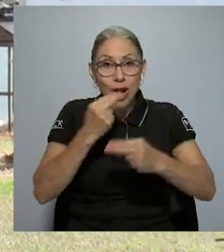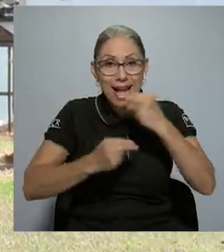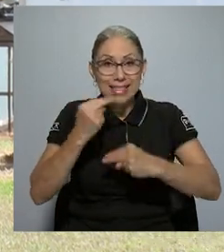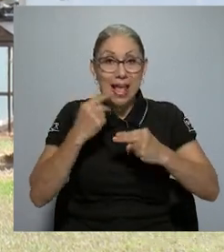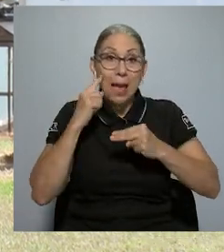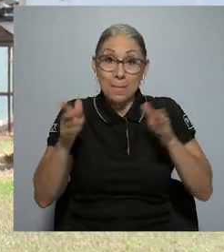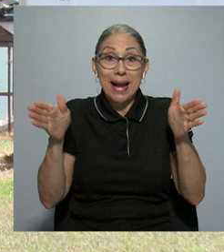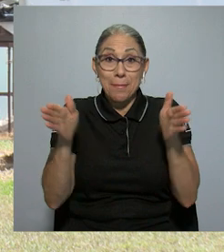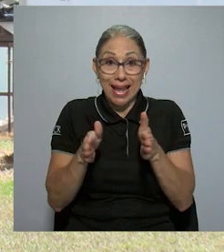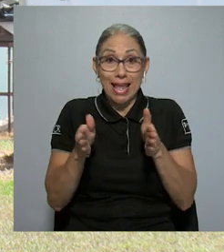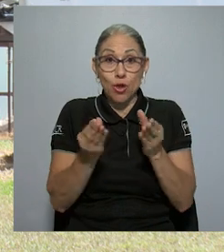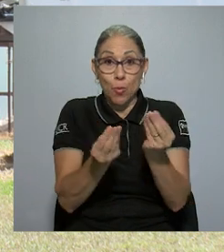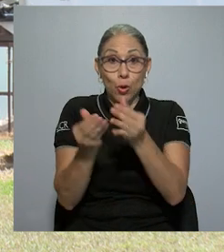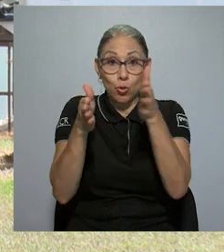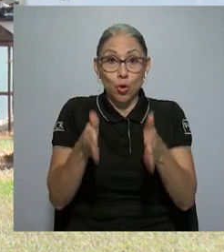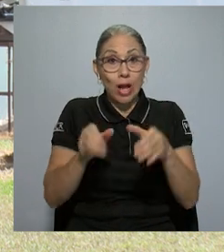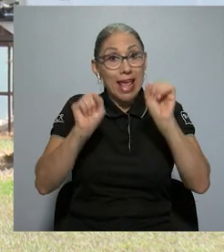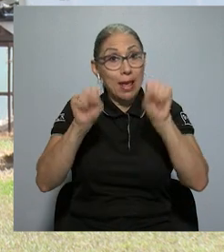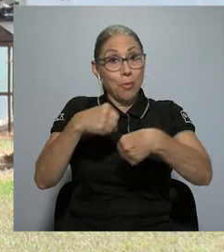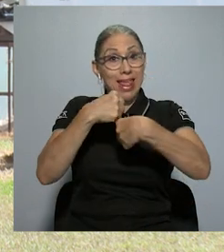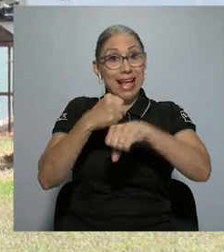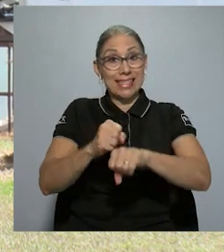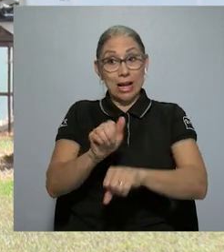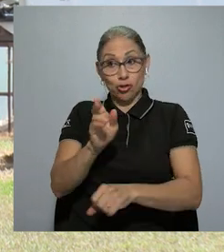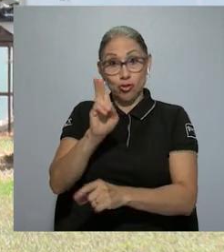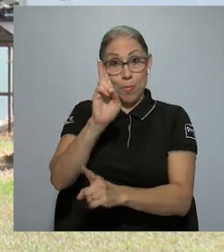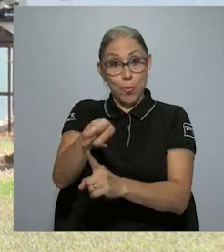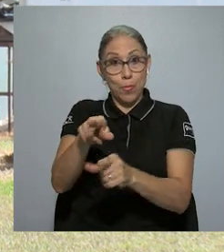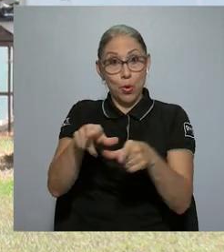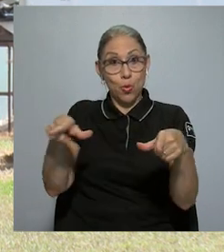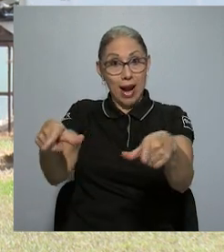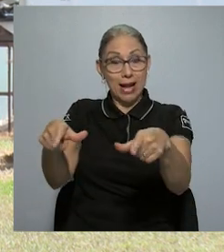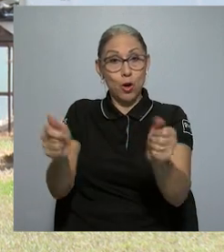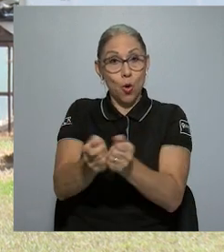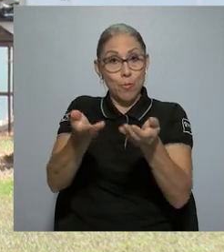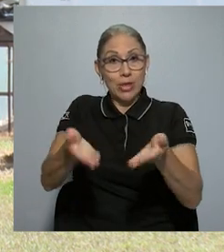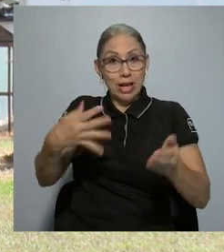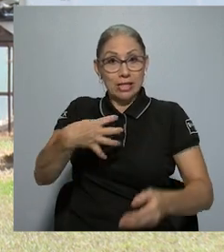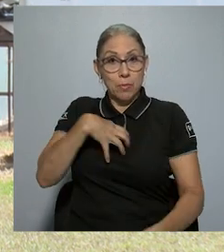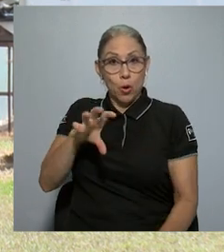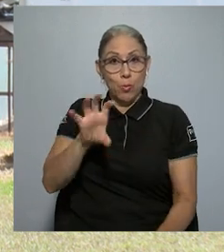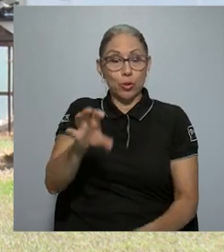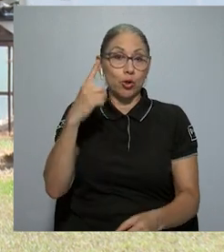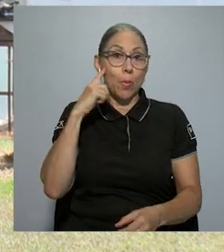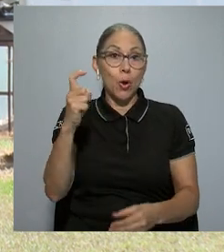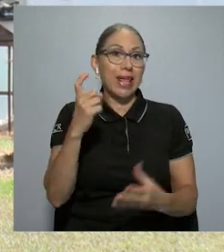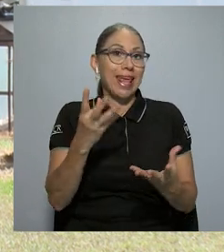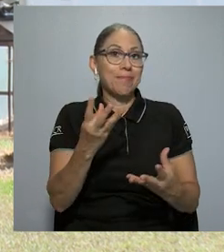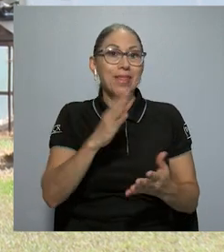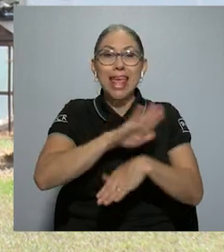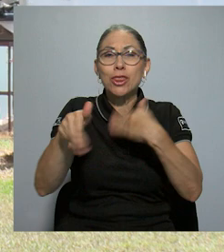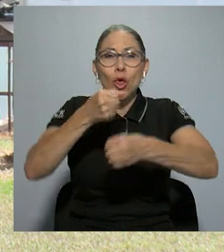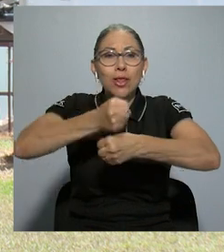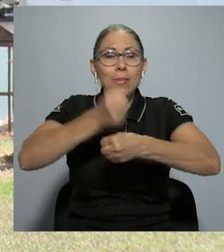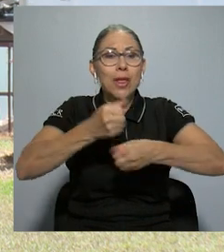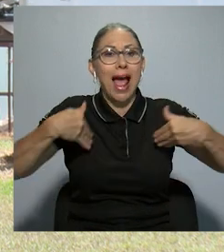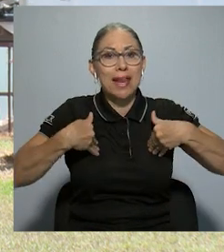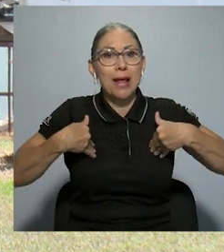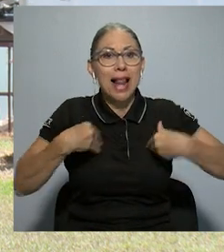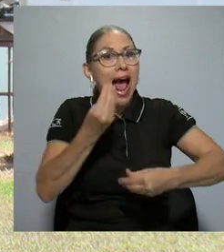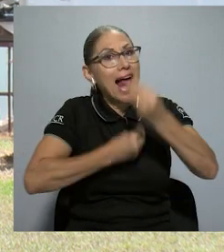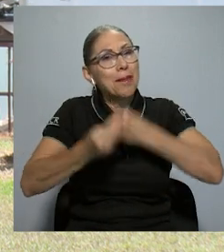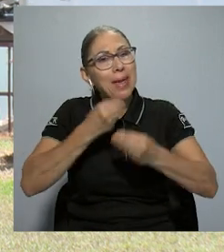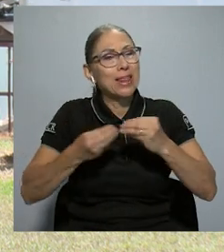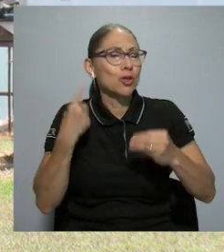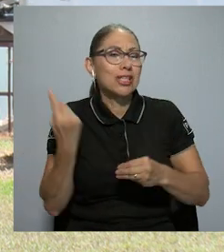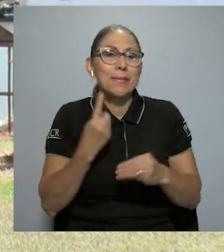para el pequeño productor, que puedan ser fabricadas in situ o en finca con insumos propios porque el alimento en toda producción animal siempre es uno de